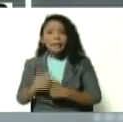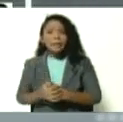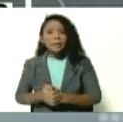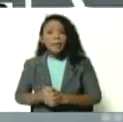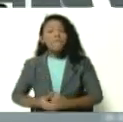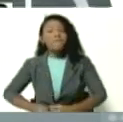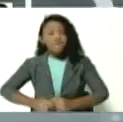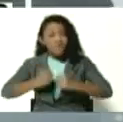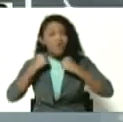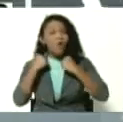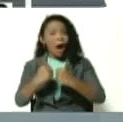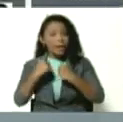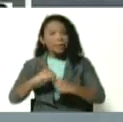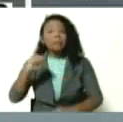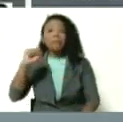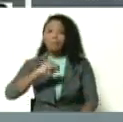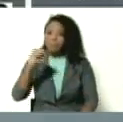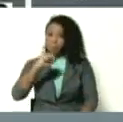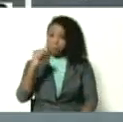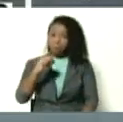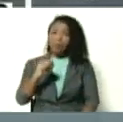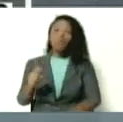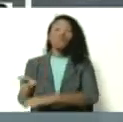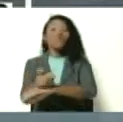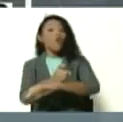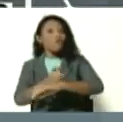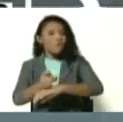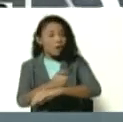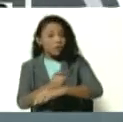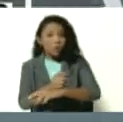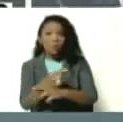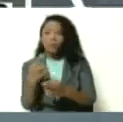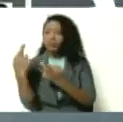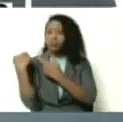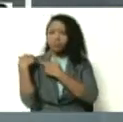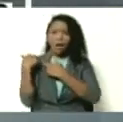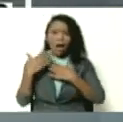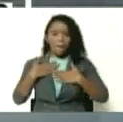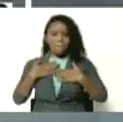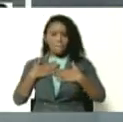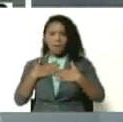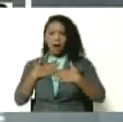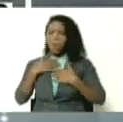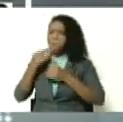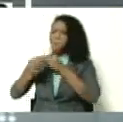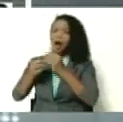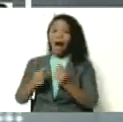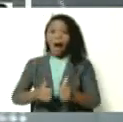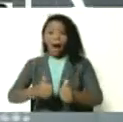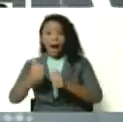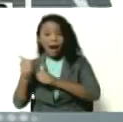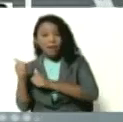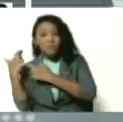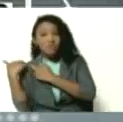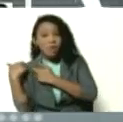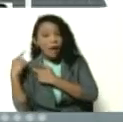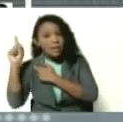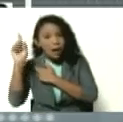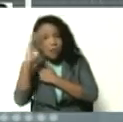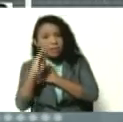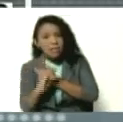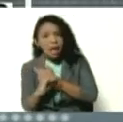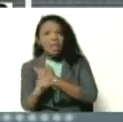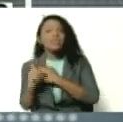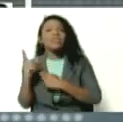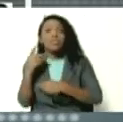muy fuerte, sí, muy fuerte, donde un gobierno, me corresponde a mí, sino a él como senador de la República Federativa,